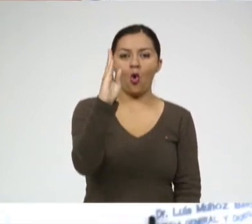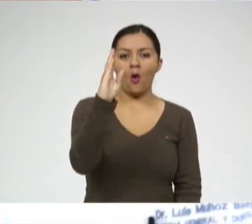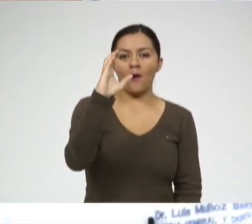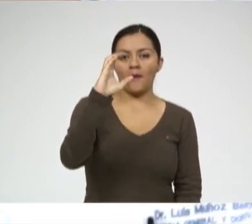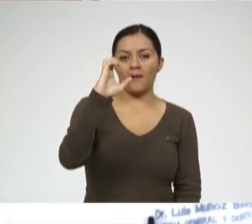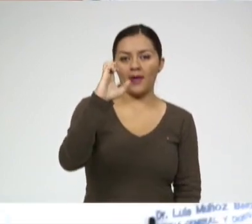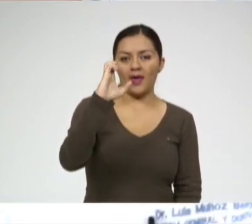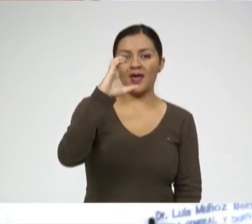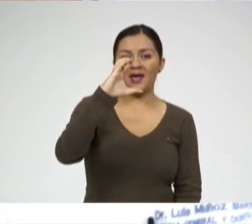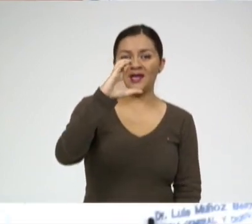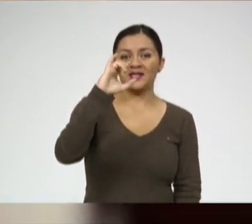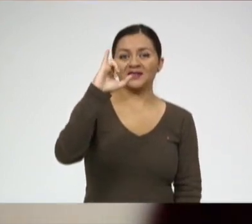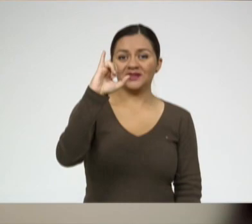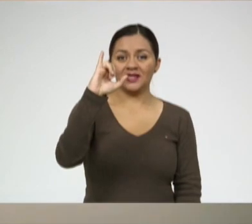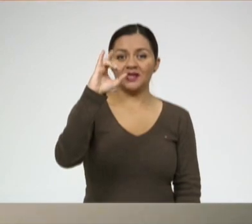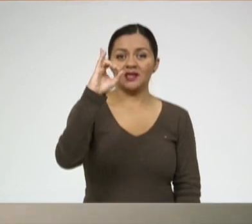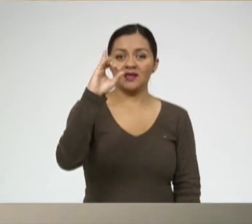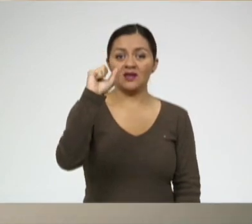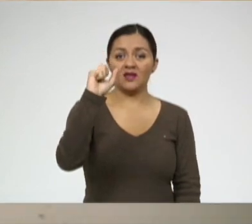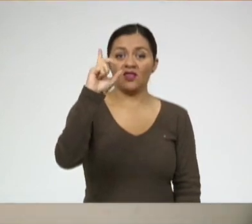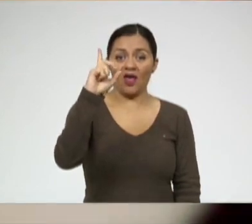La de lo normal.